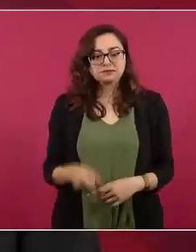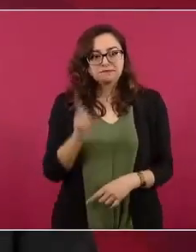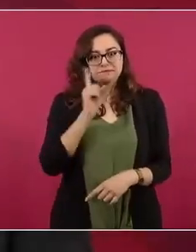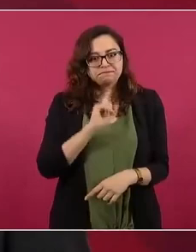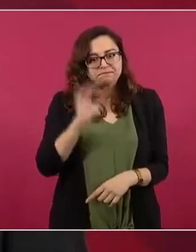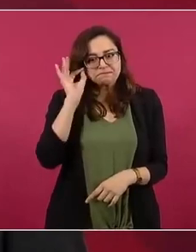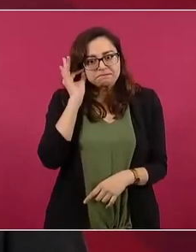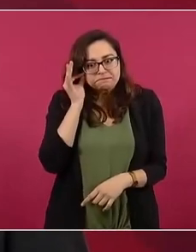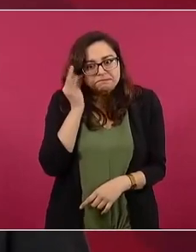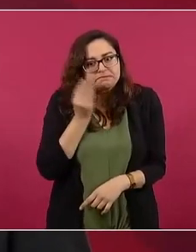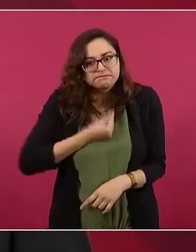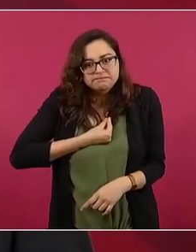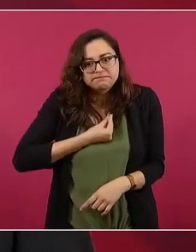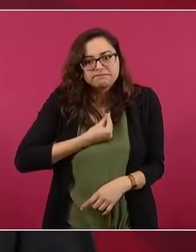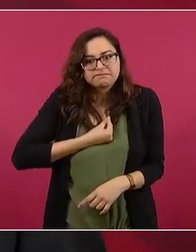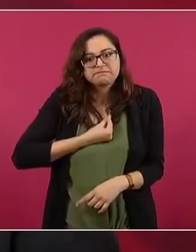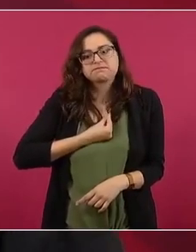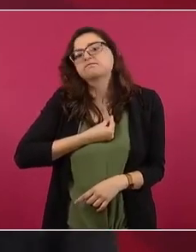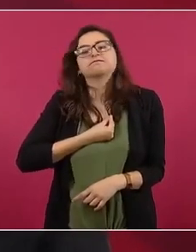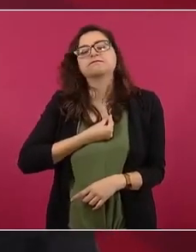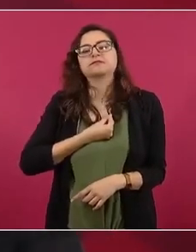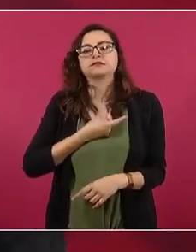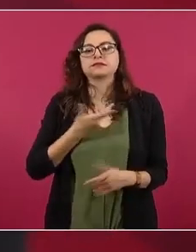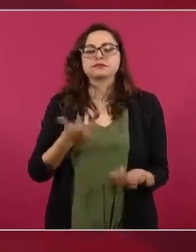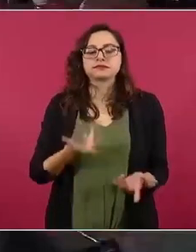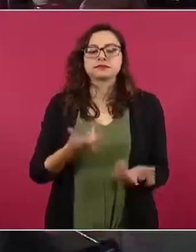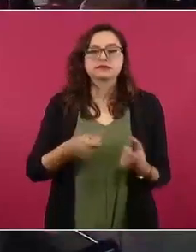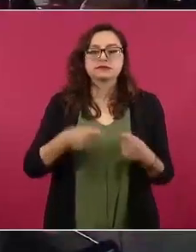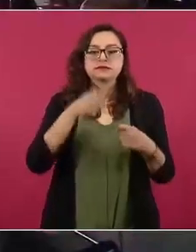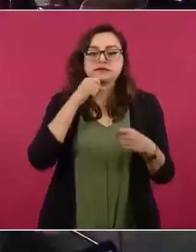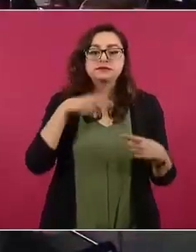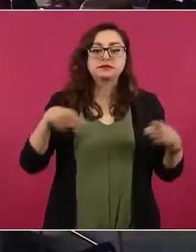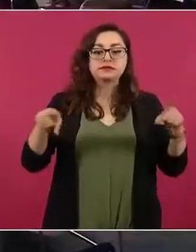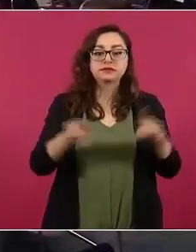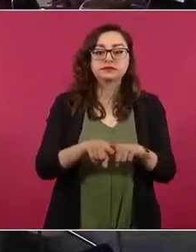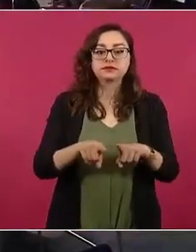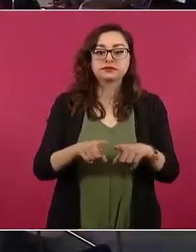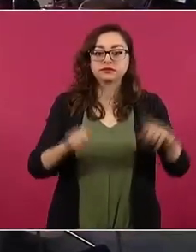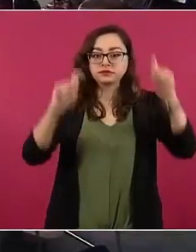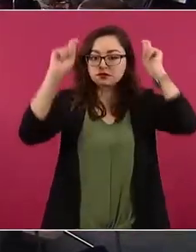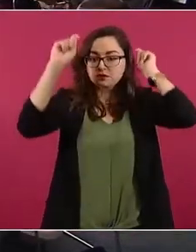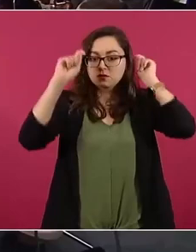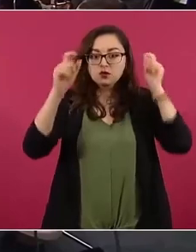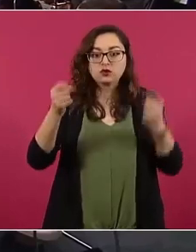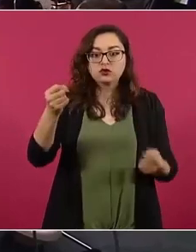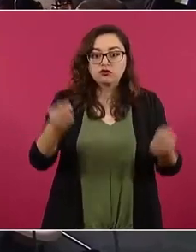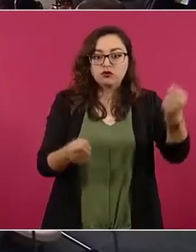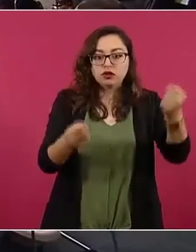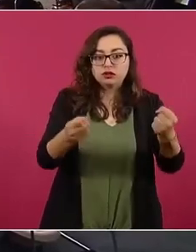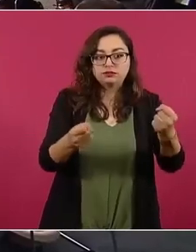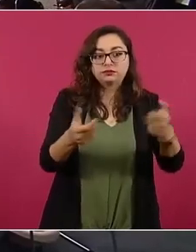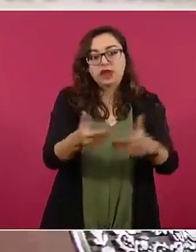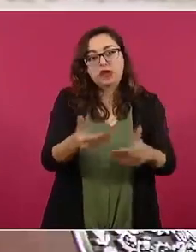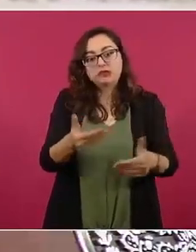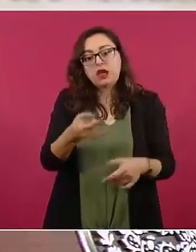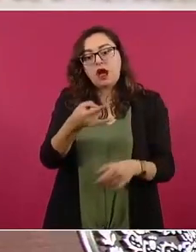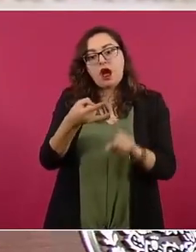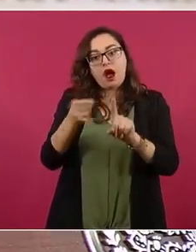domésticas, en el caso de los choferes, abrirle la puerta del carro